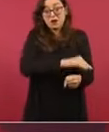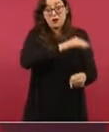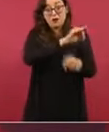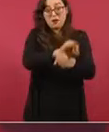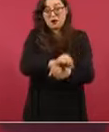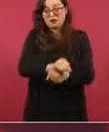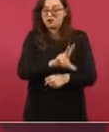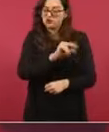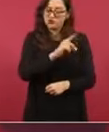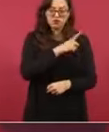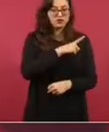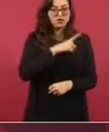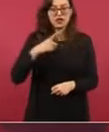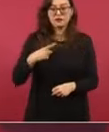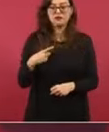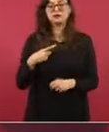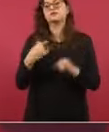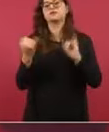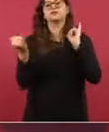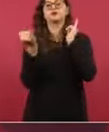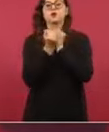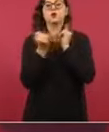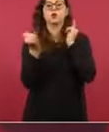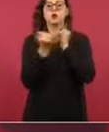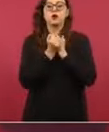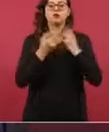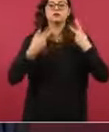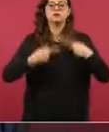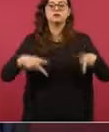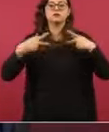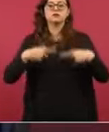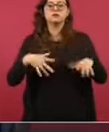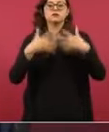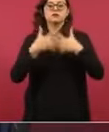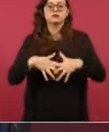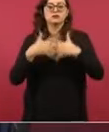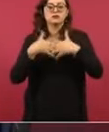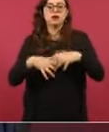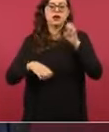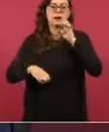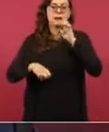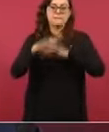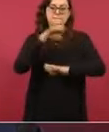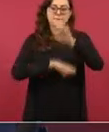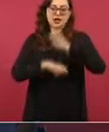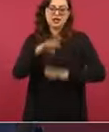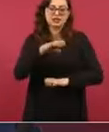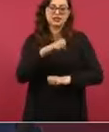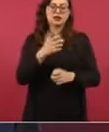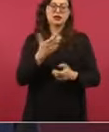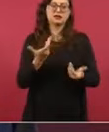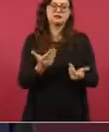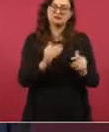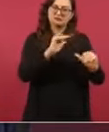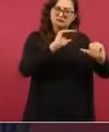también un llamado a los empresarios, porque